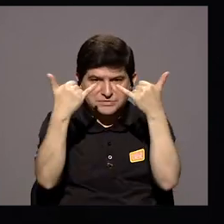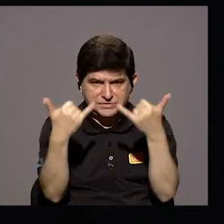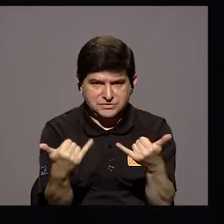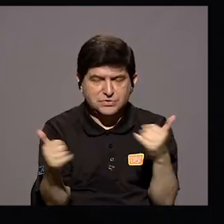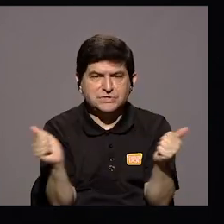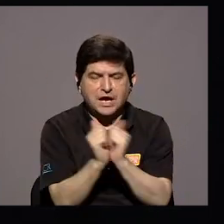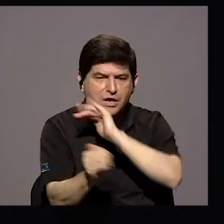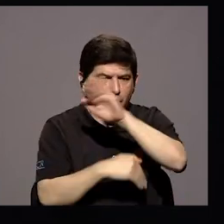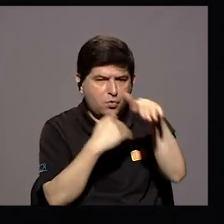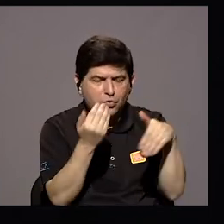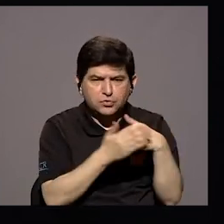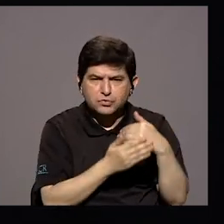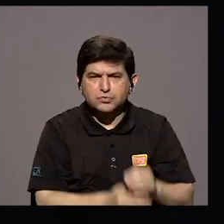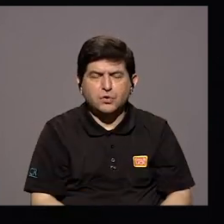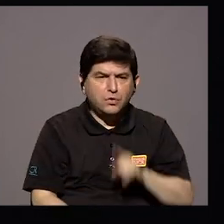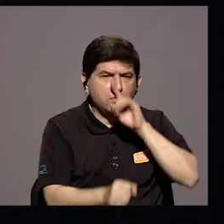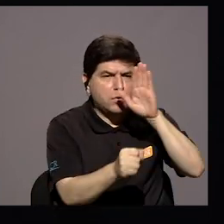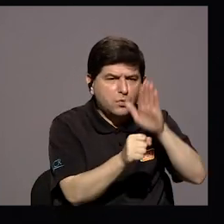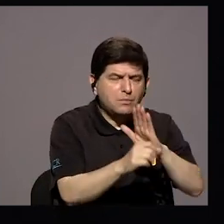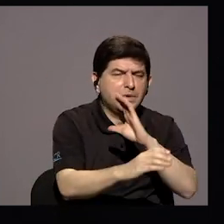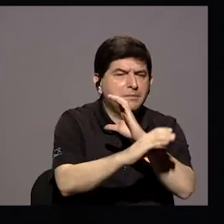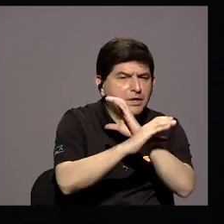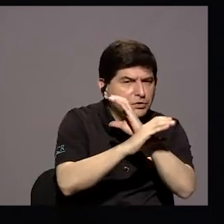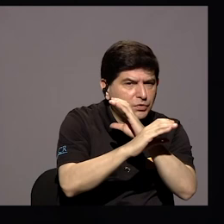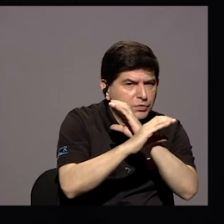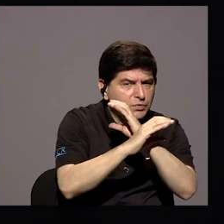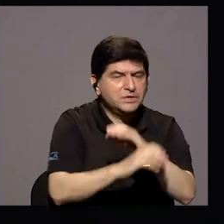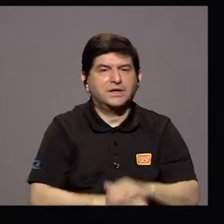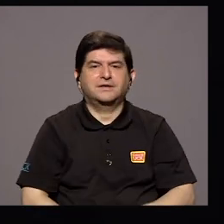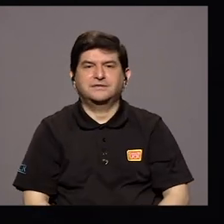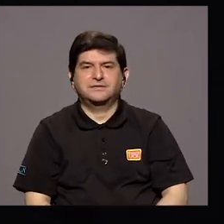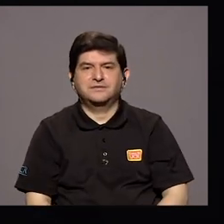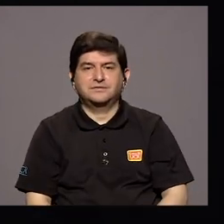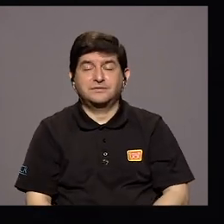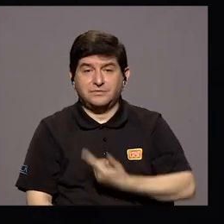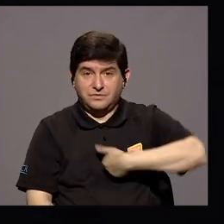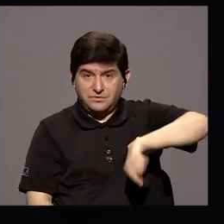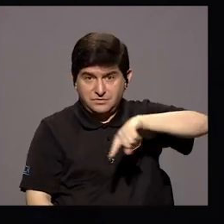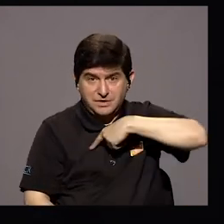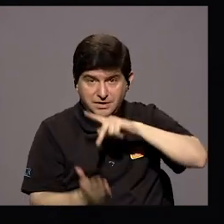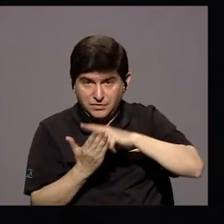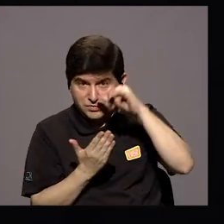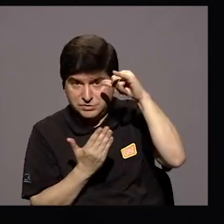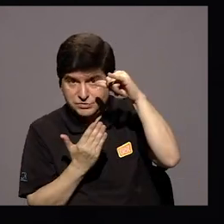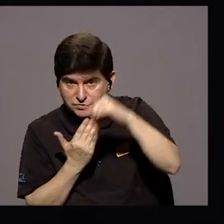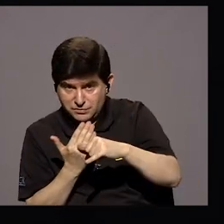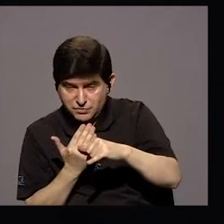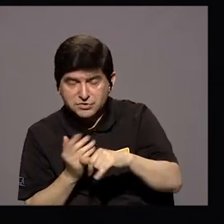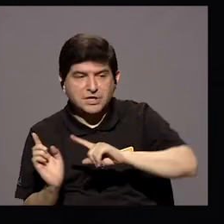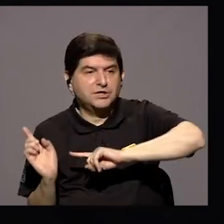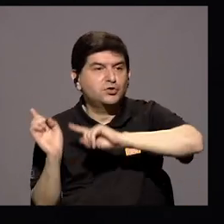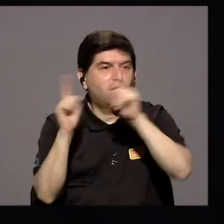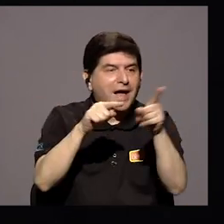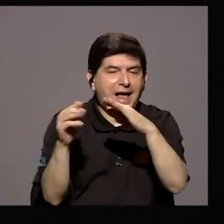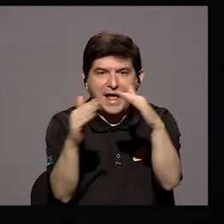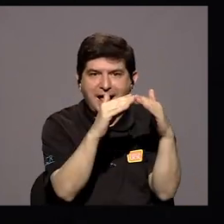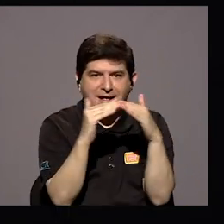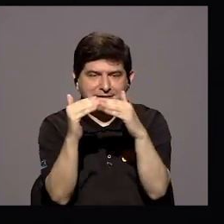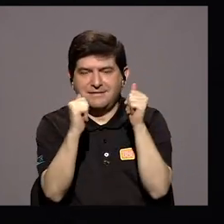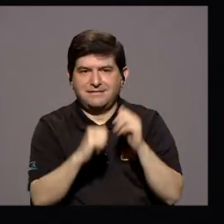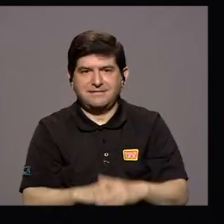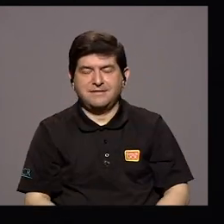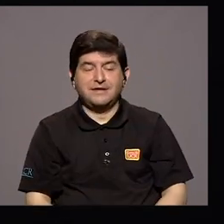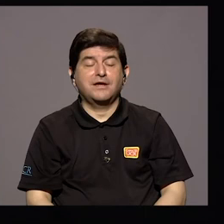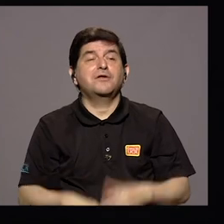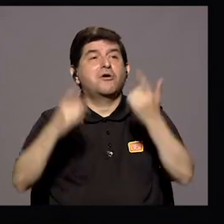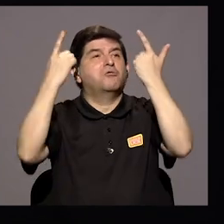Protocolo De Cuido De Nuestros Proyectos A Las Comunidades Pues Va a Ser Muy Exitoso